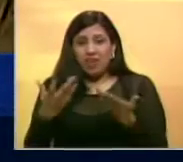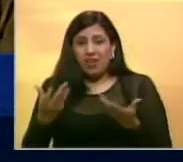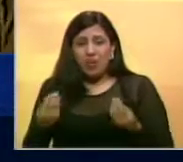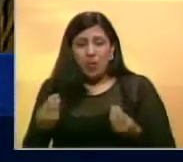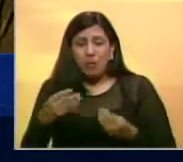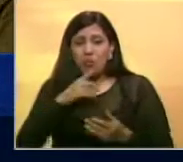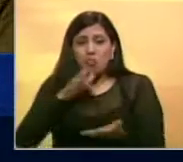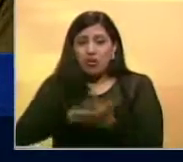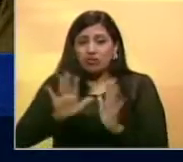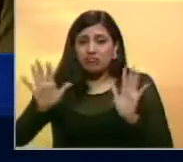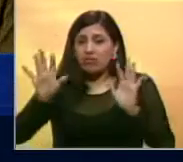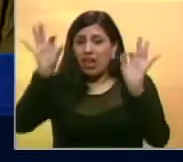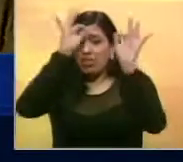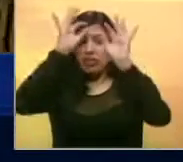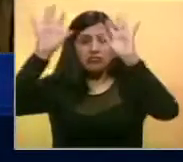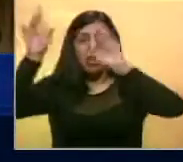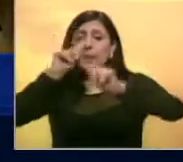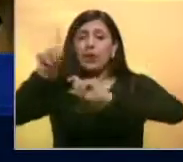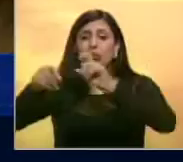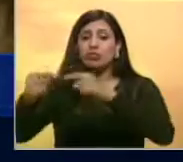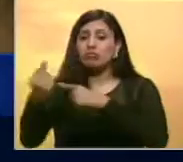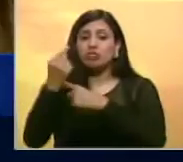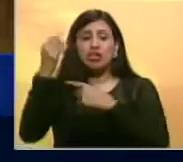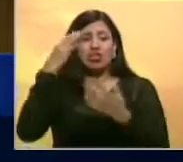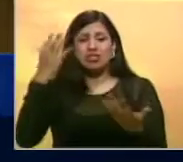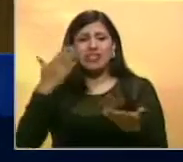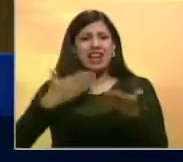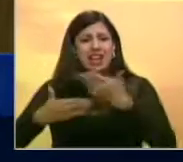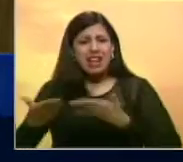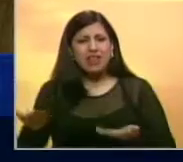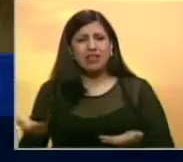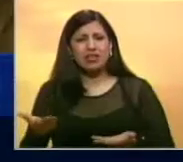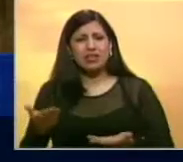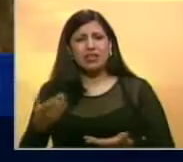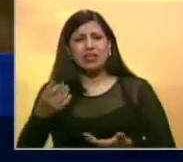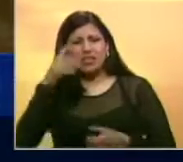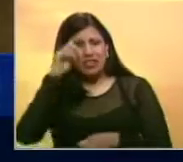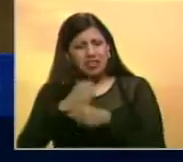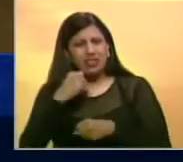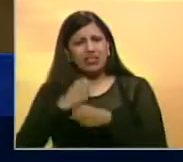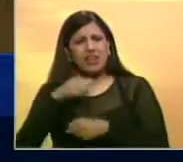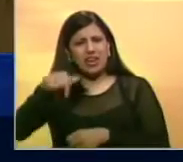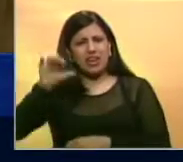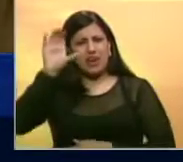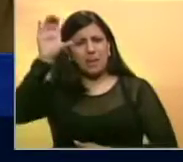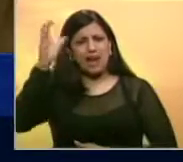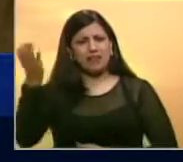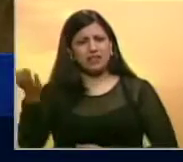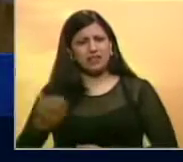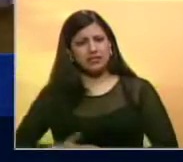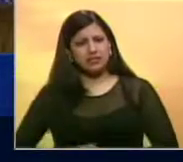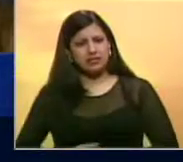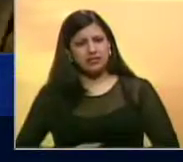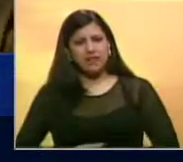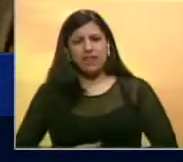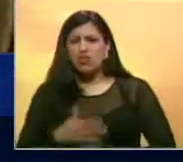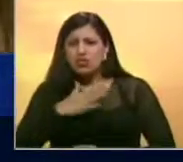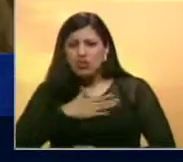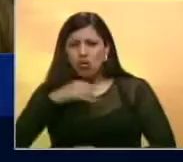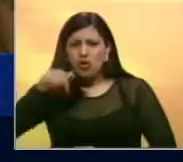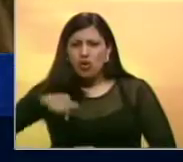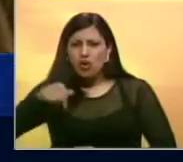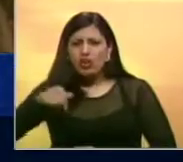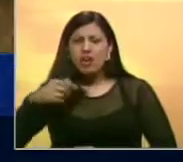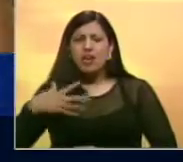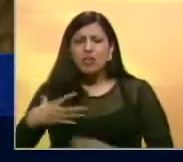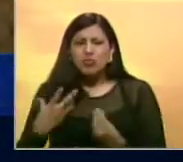Estaba muerto, nadie sabe nada. Hice un negocio, pachale pierna aquí a este país. Entonces yo, cuando